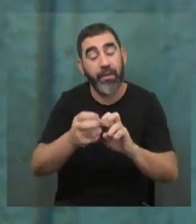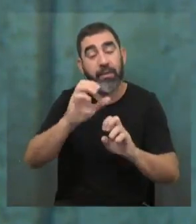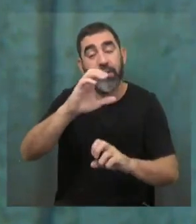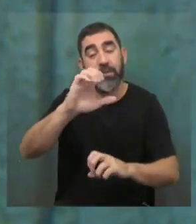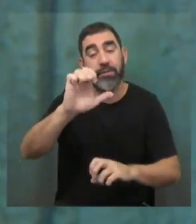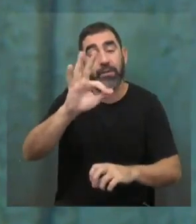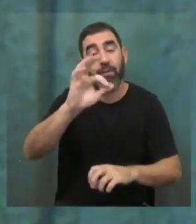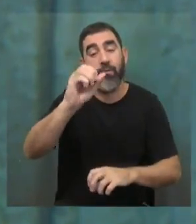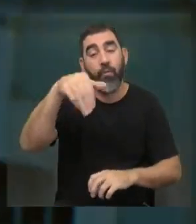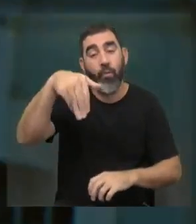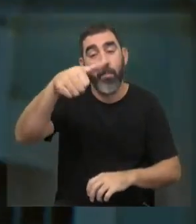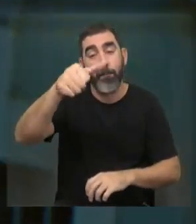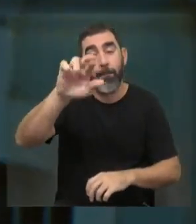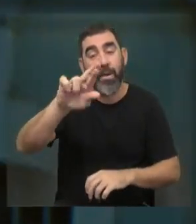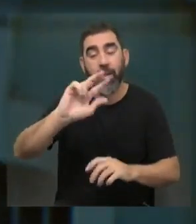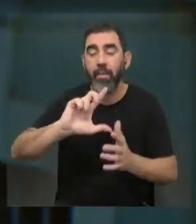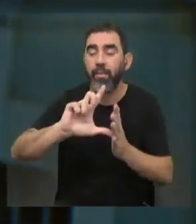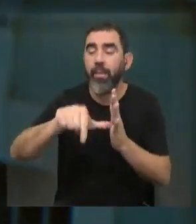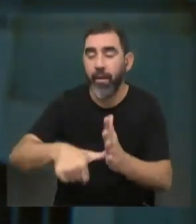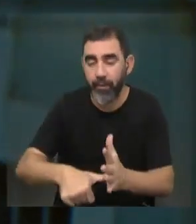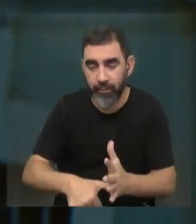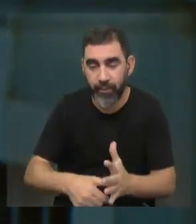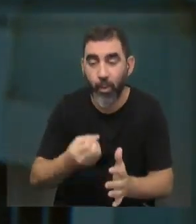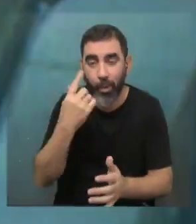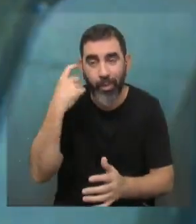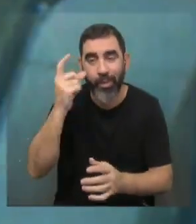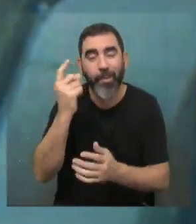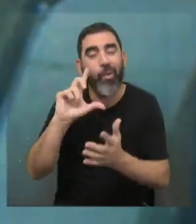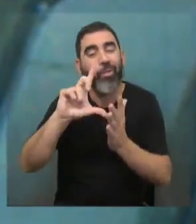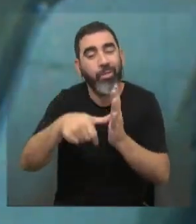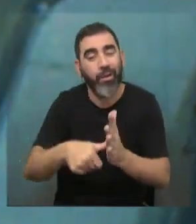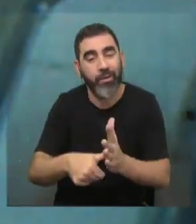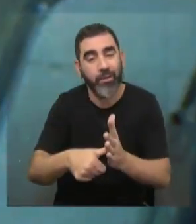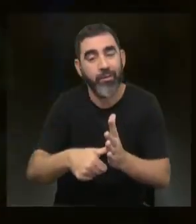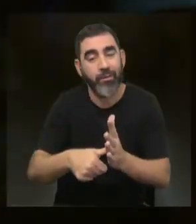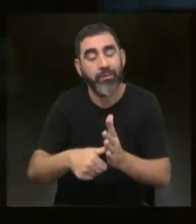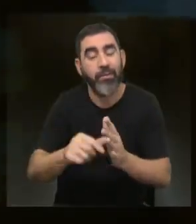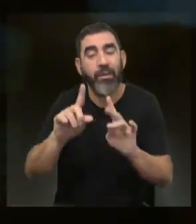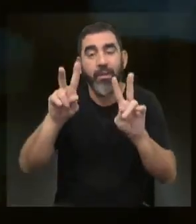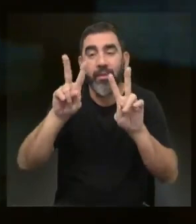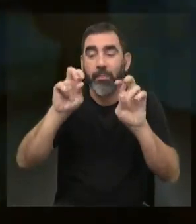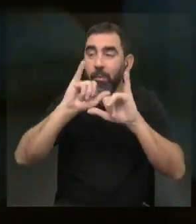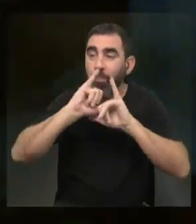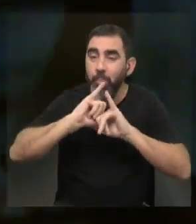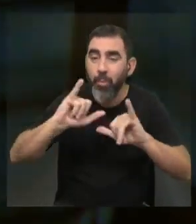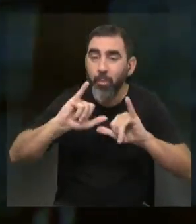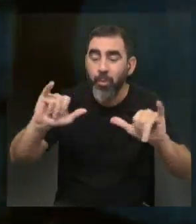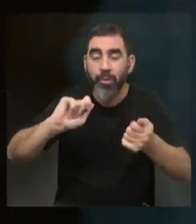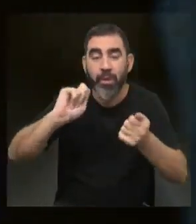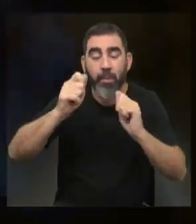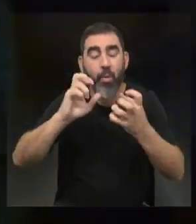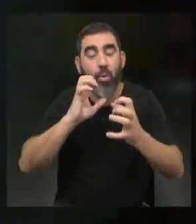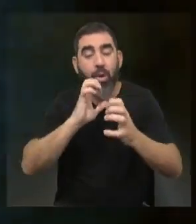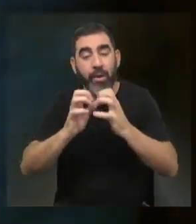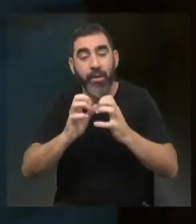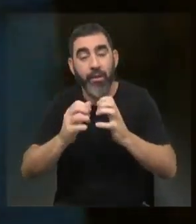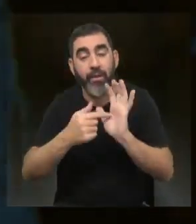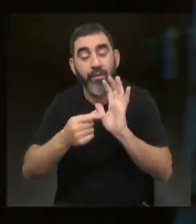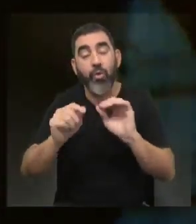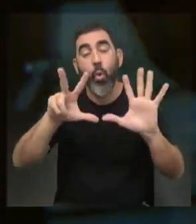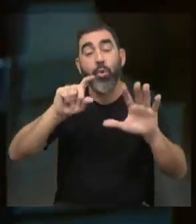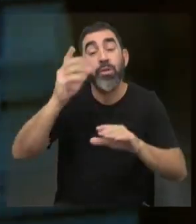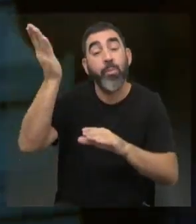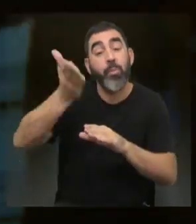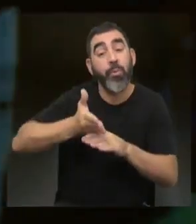llegó un poco tarde. Es una buena iniciativa, pero llegó tarde. En su momento, los decretos promocionales con los que se hizo el cambio de matriz energética preveían que el 80